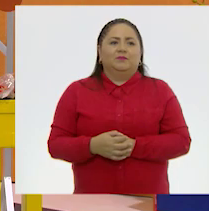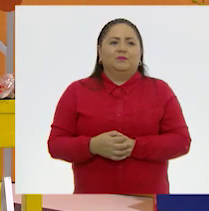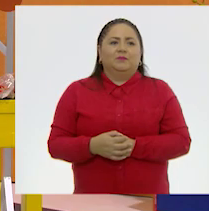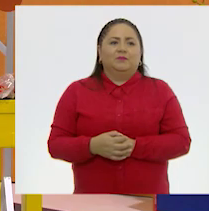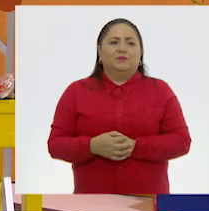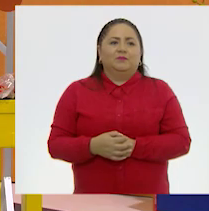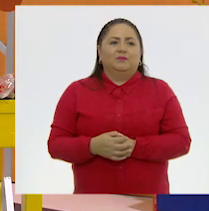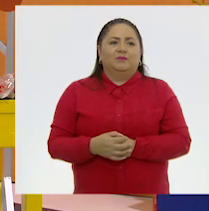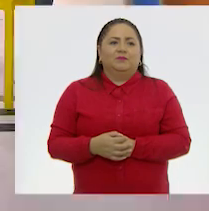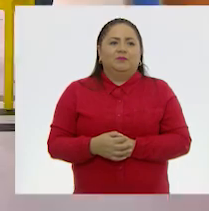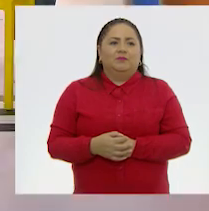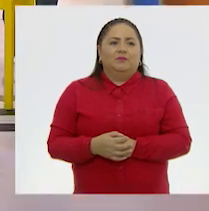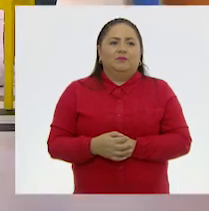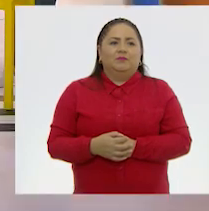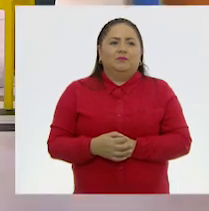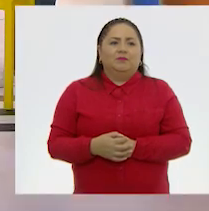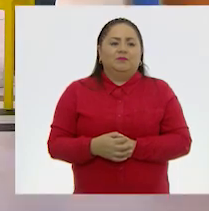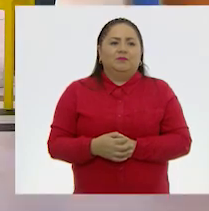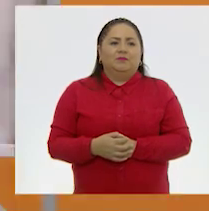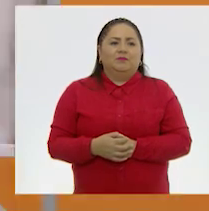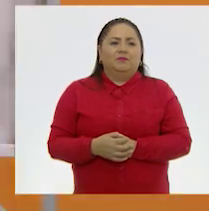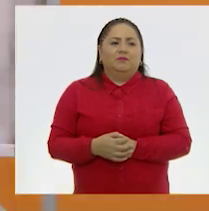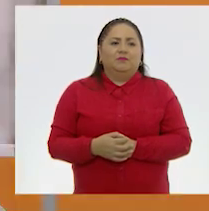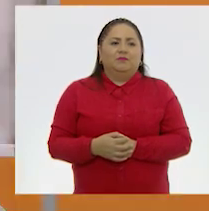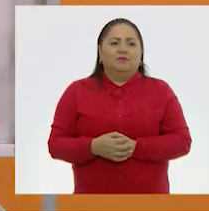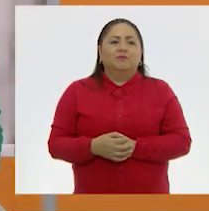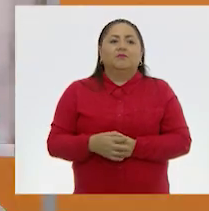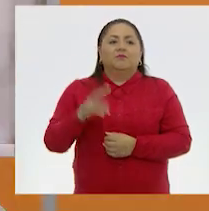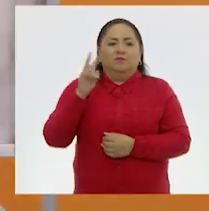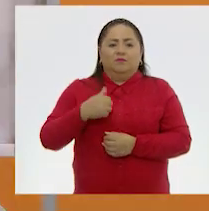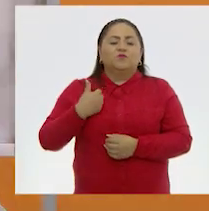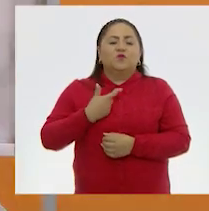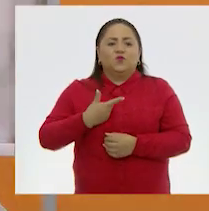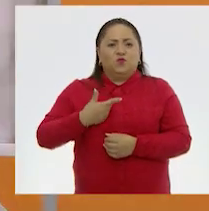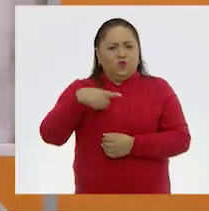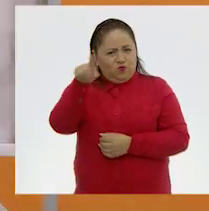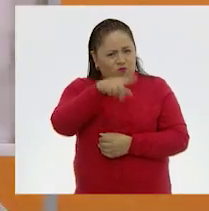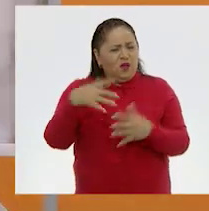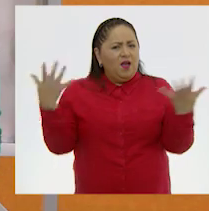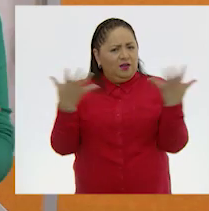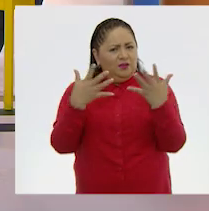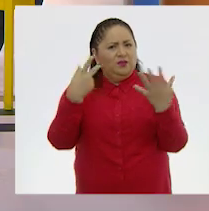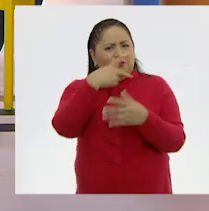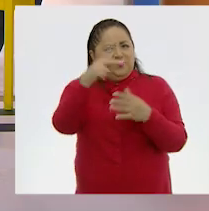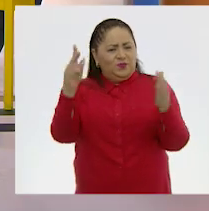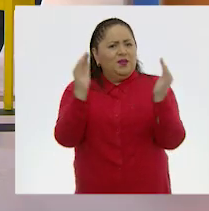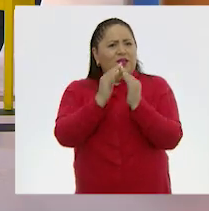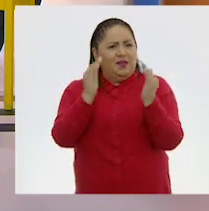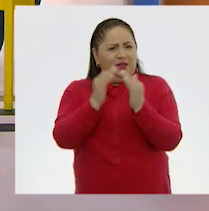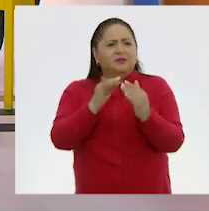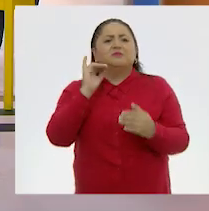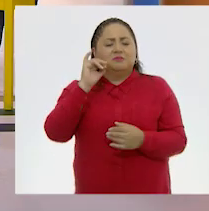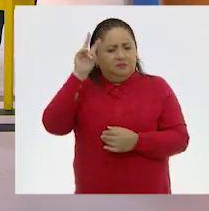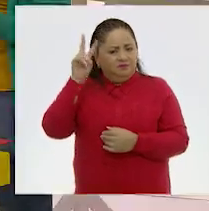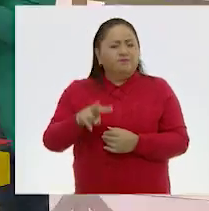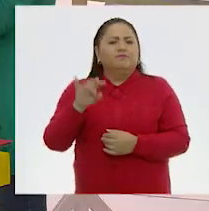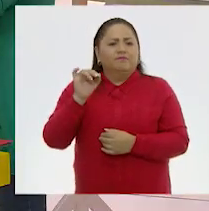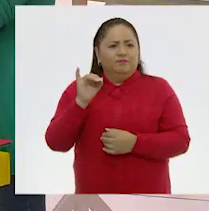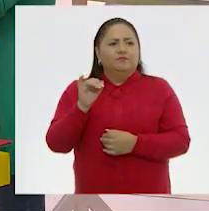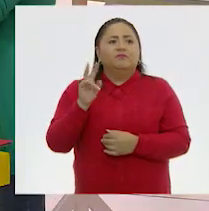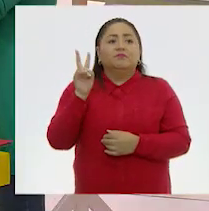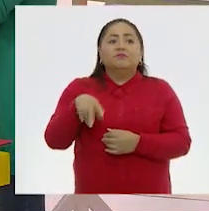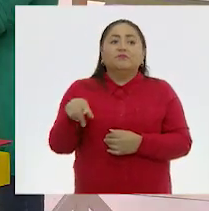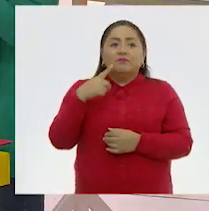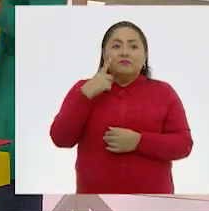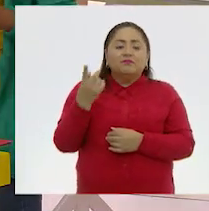Y solo se combinan y queda el color precioso. Me gustaría mucho que lo intentaran en casa. Sí, Denise, claro que sí. Esto